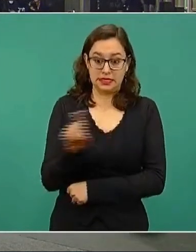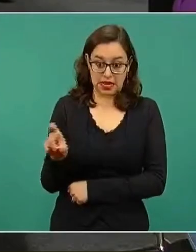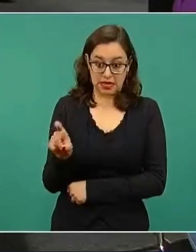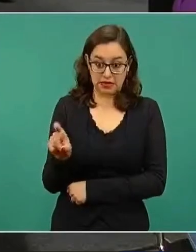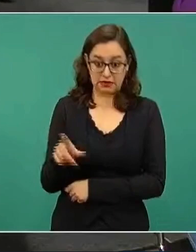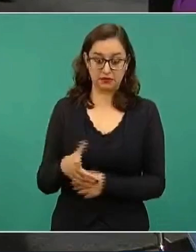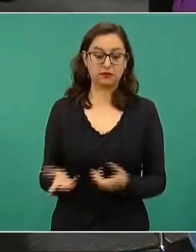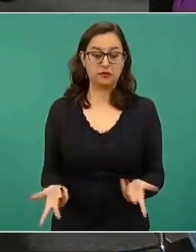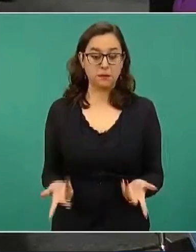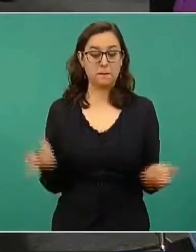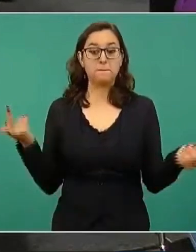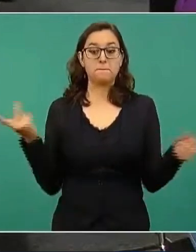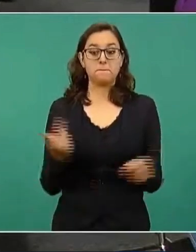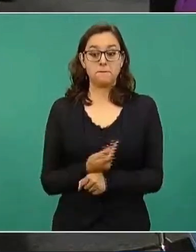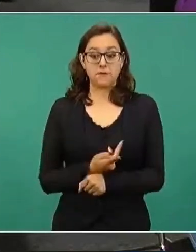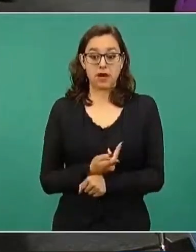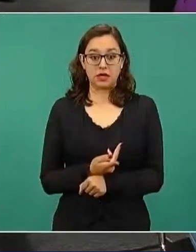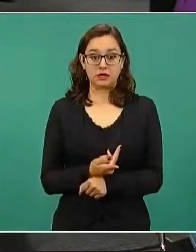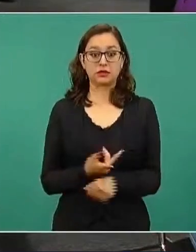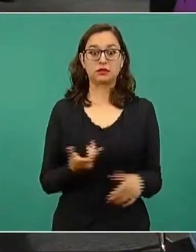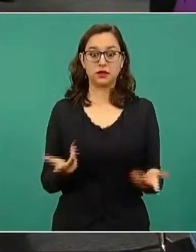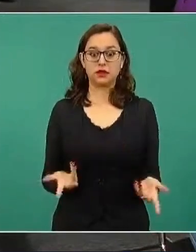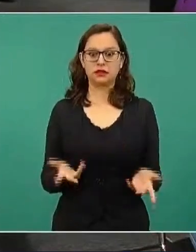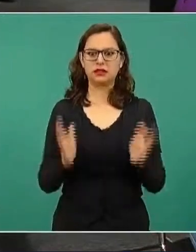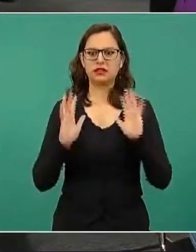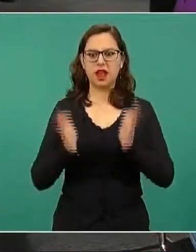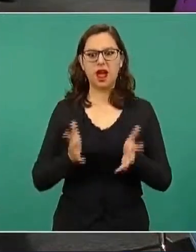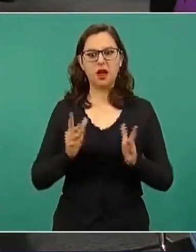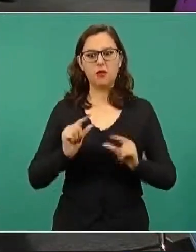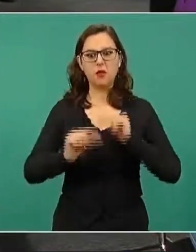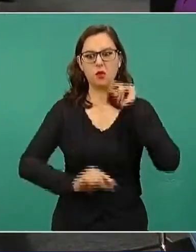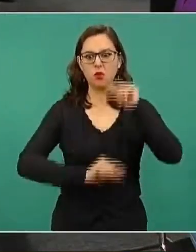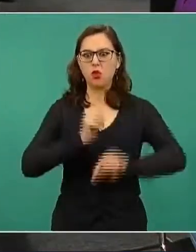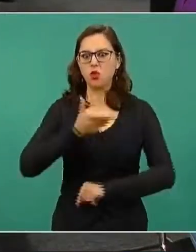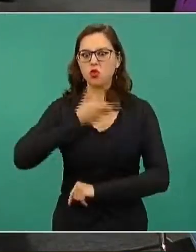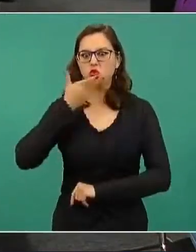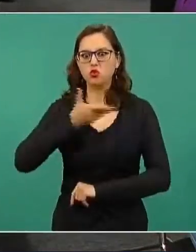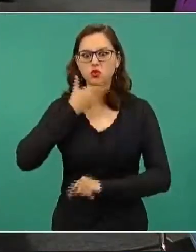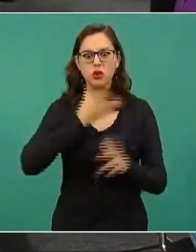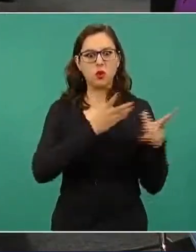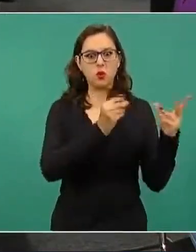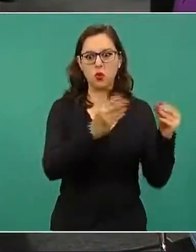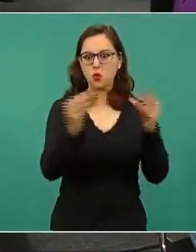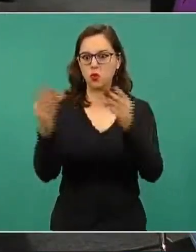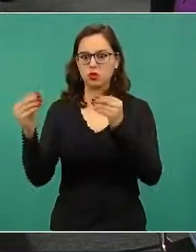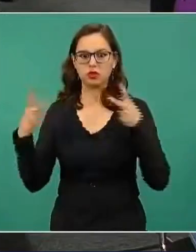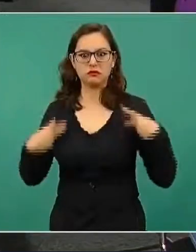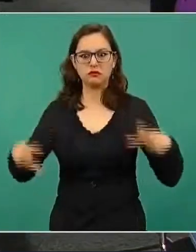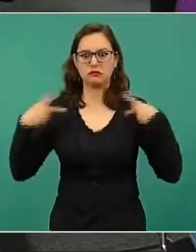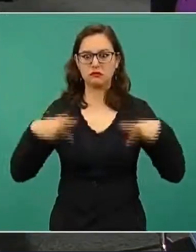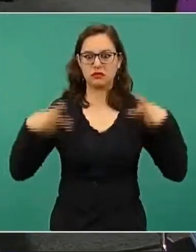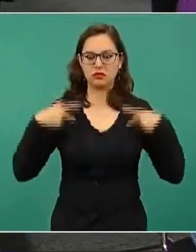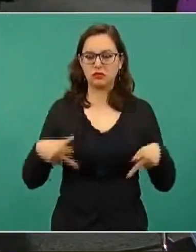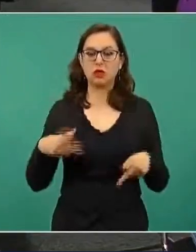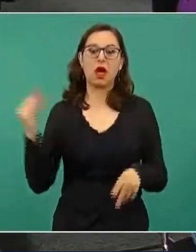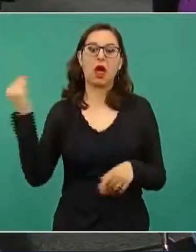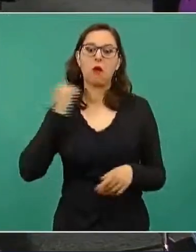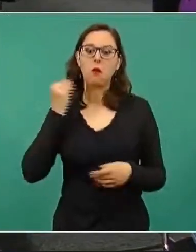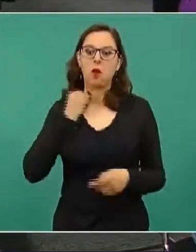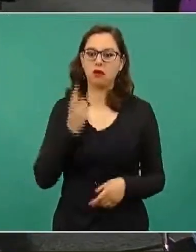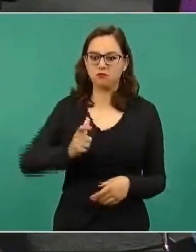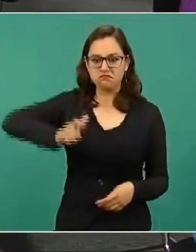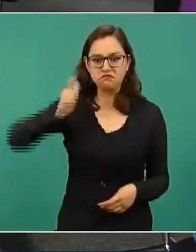Se está creando pues una inercia de que hay mucha gente que ya está ahorita contratando despachos